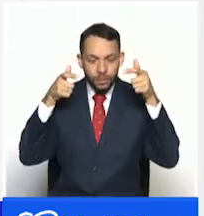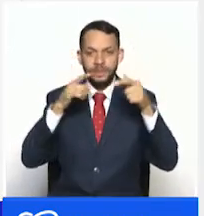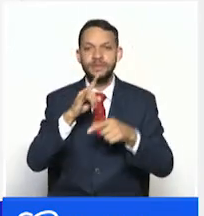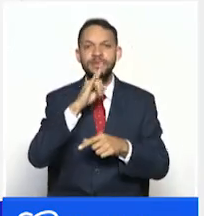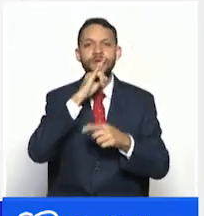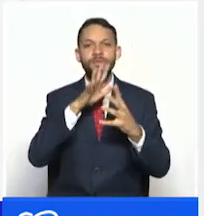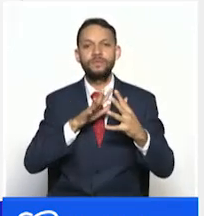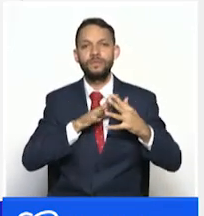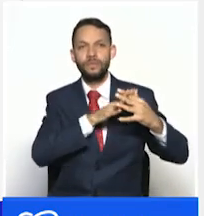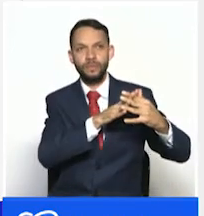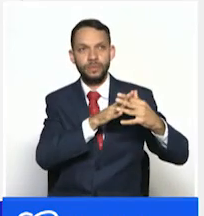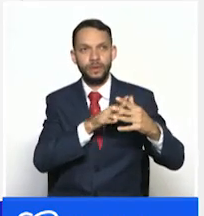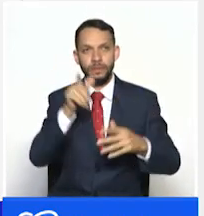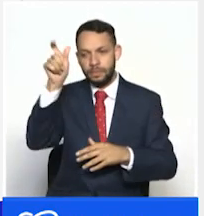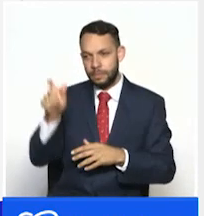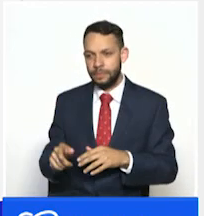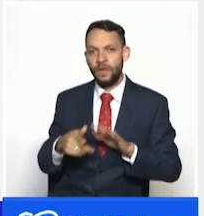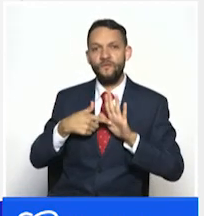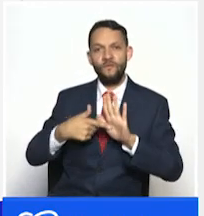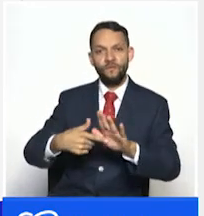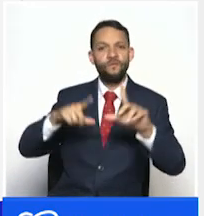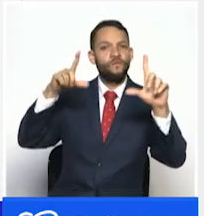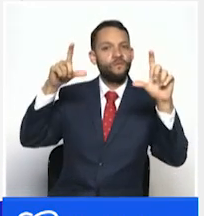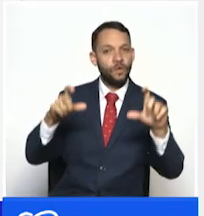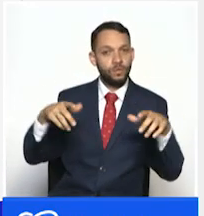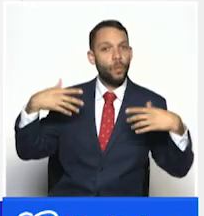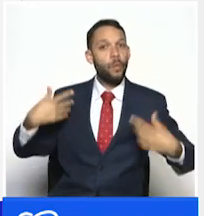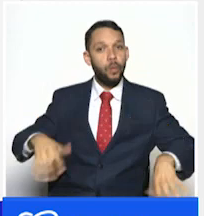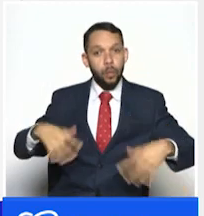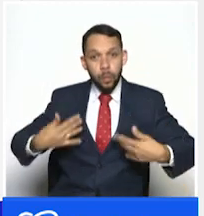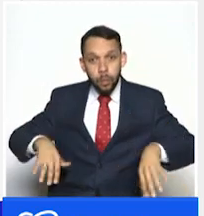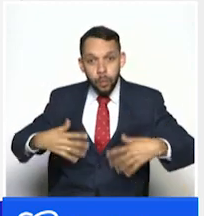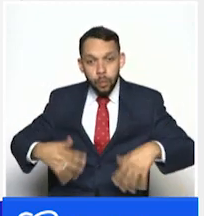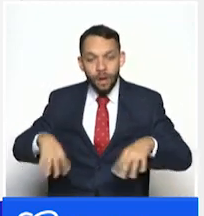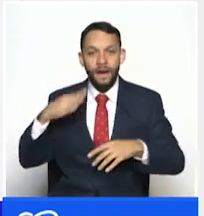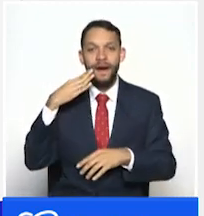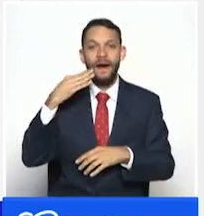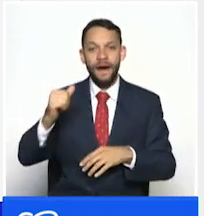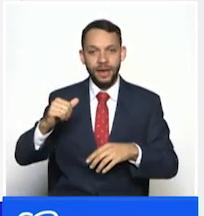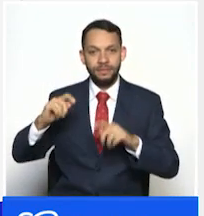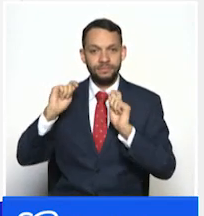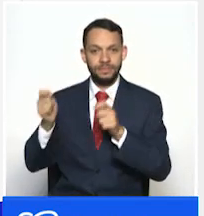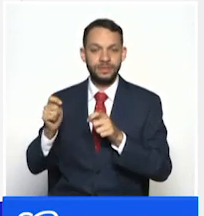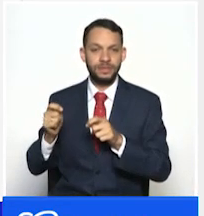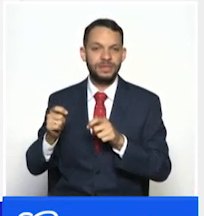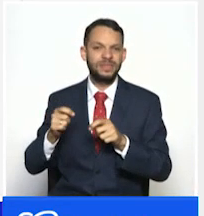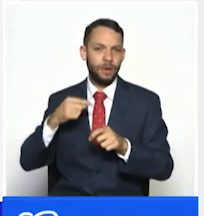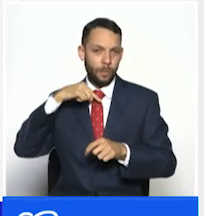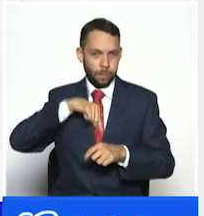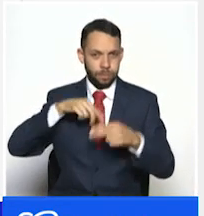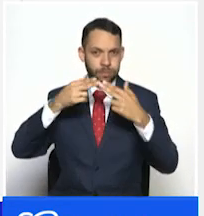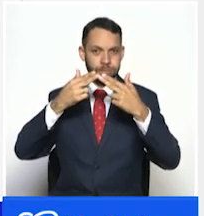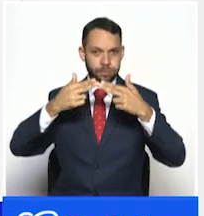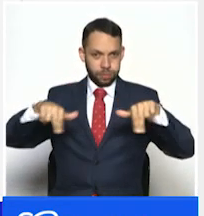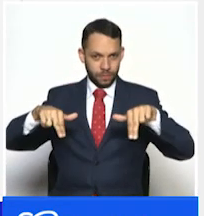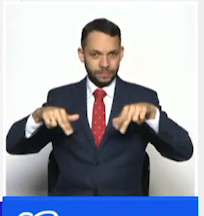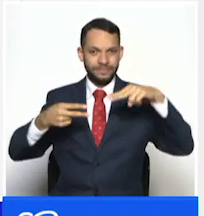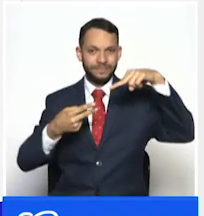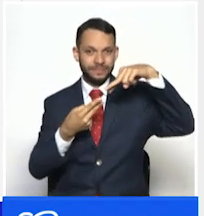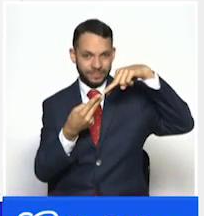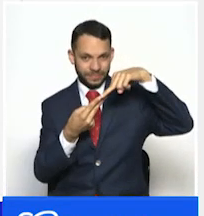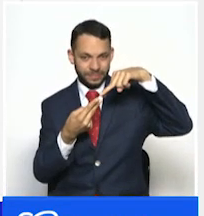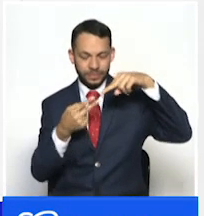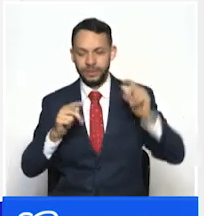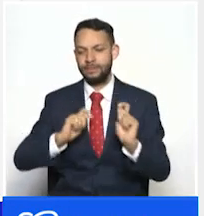Unidos aquí podemos ver algunas de las imágenes y fotografías de cuando es coronada también cuando fue impulsada